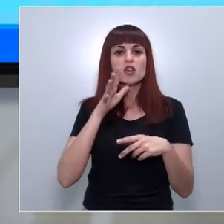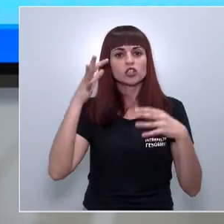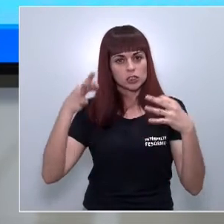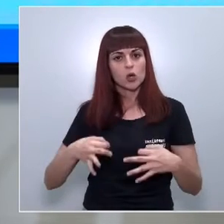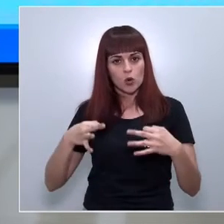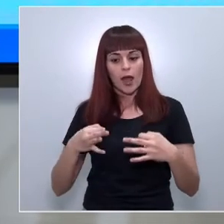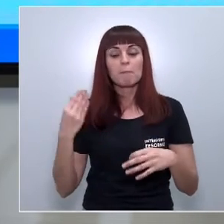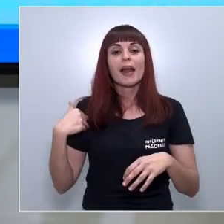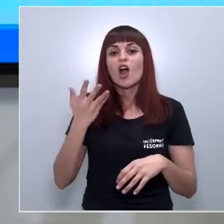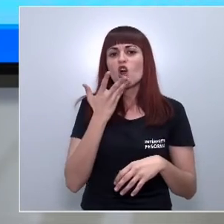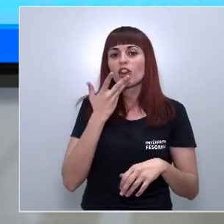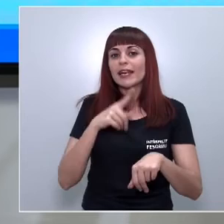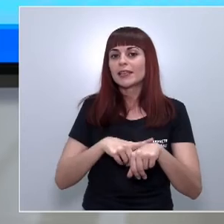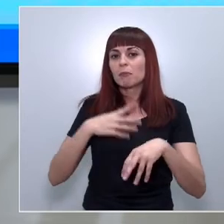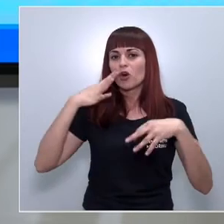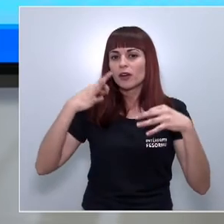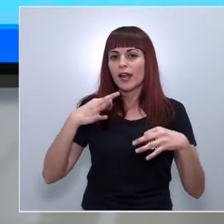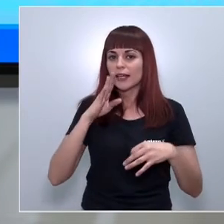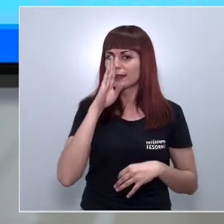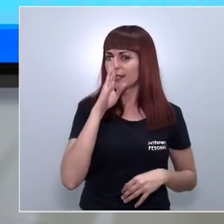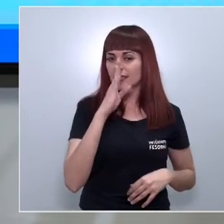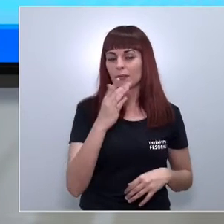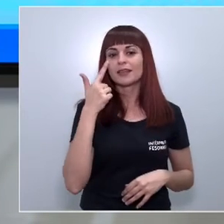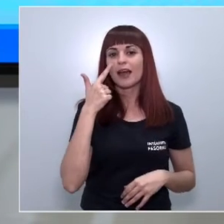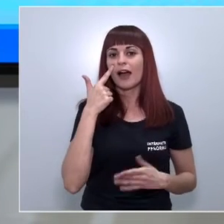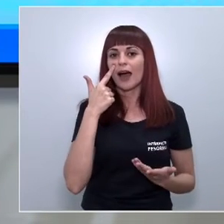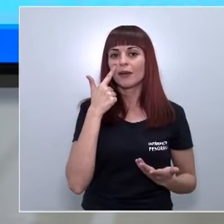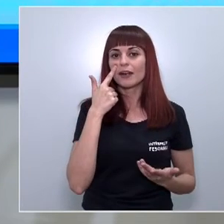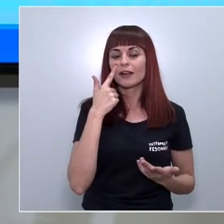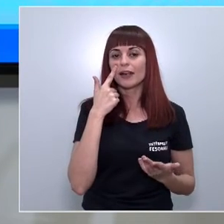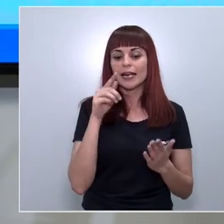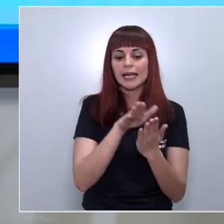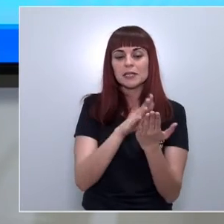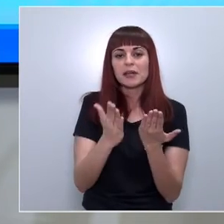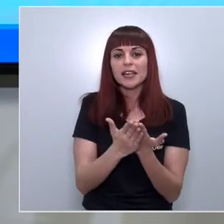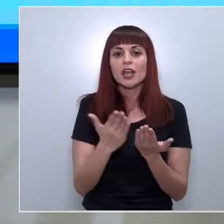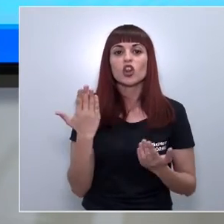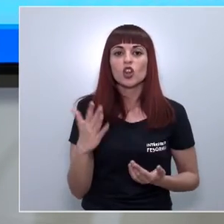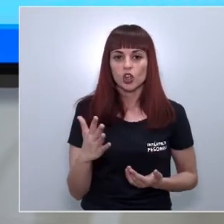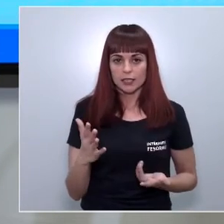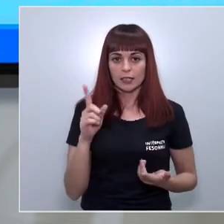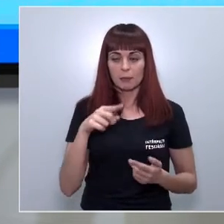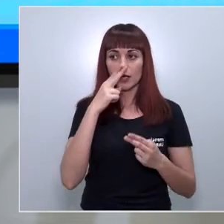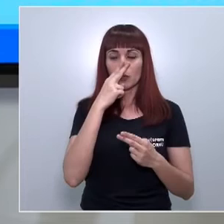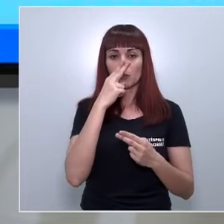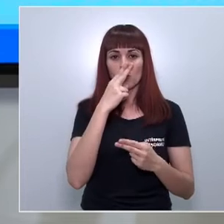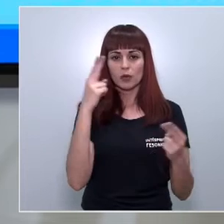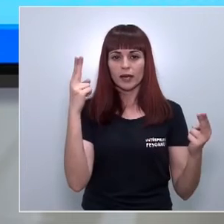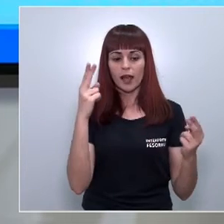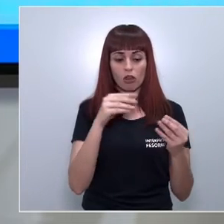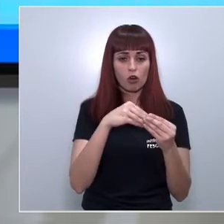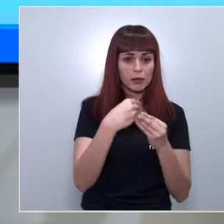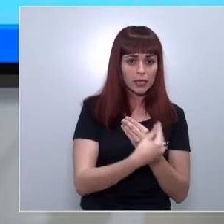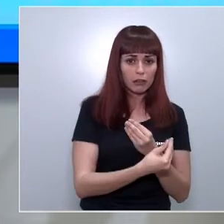conocer en tiempo real y de una forma directa en qué punto se encuentra el expediente asimismo se publicará toda la documentación que